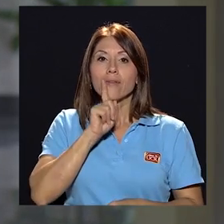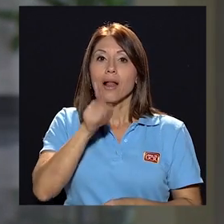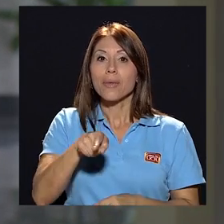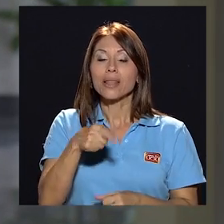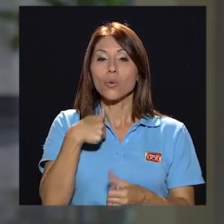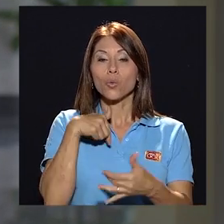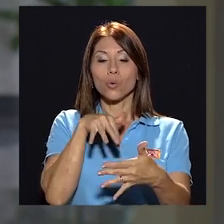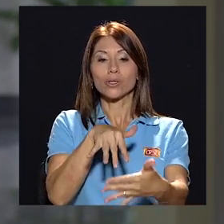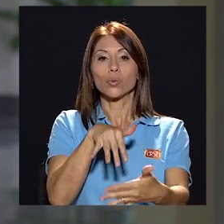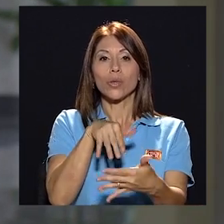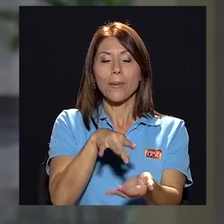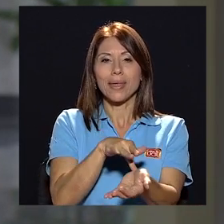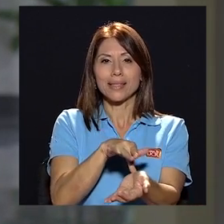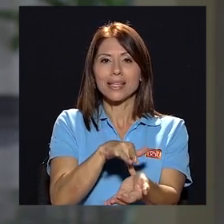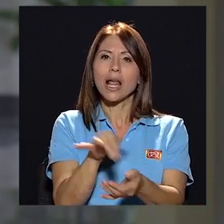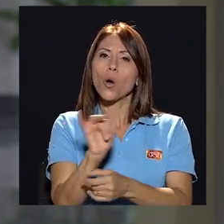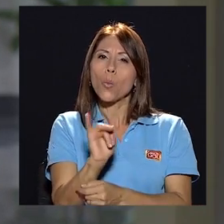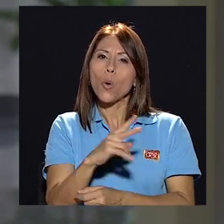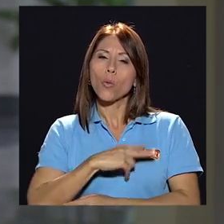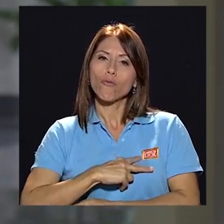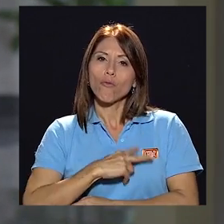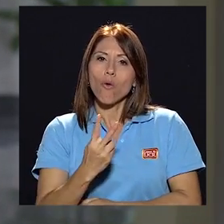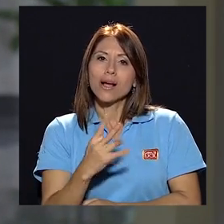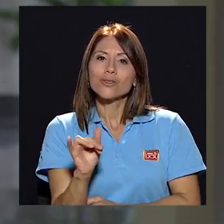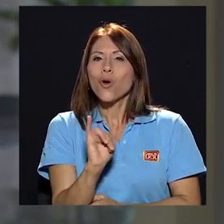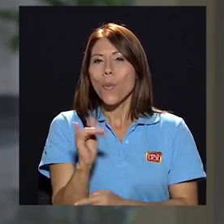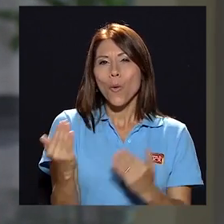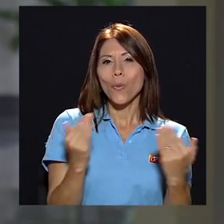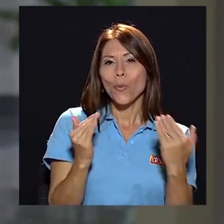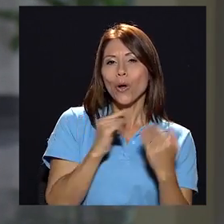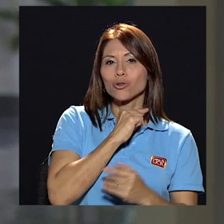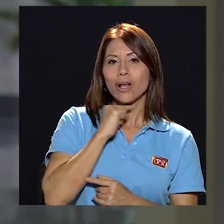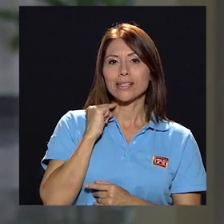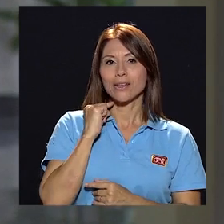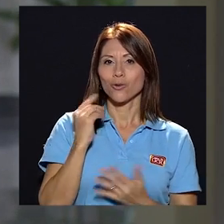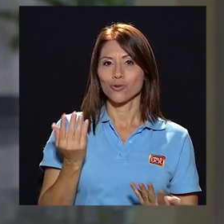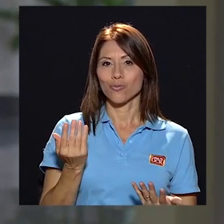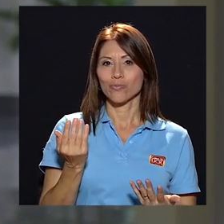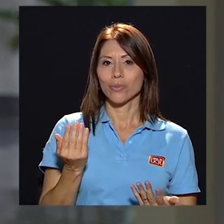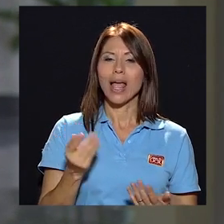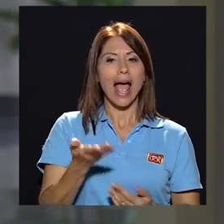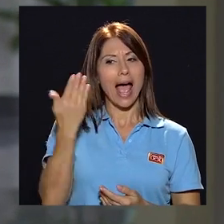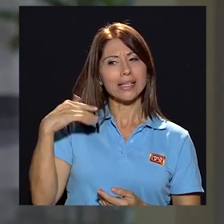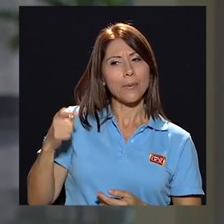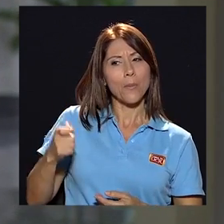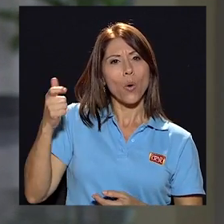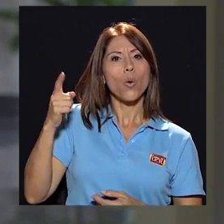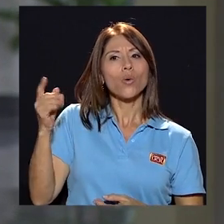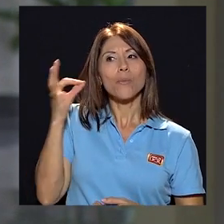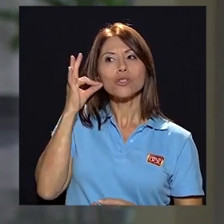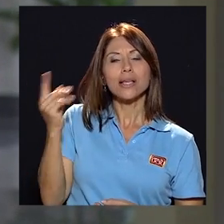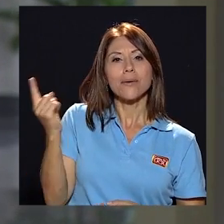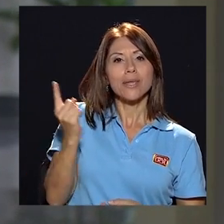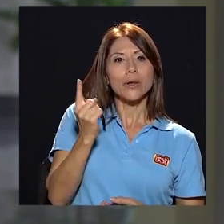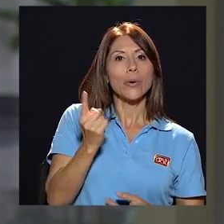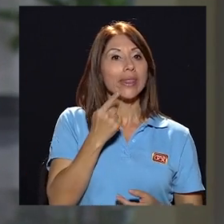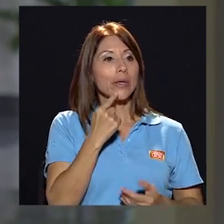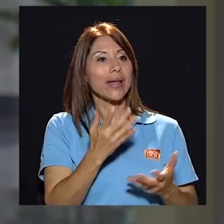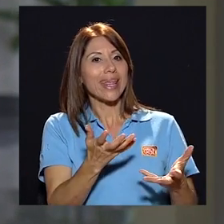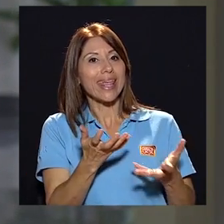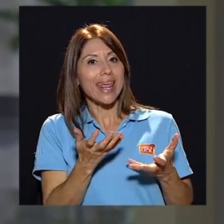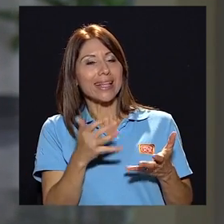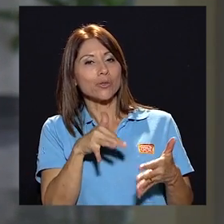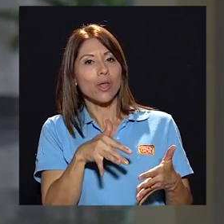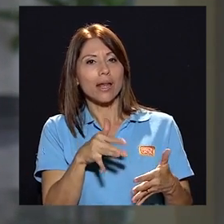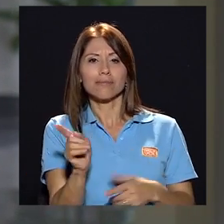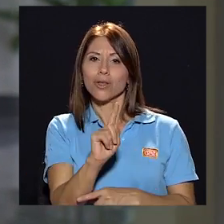uno estudia medicina porque es como una vocación, es como un sacerdocio. Hace poco, una muchacha se acercó porque quería estudiar,